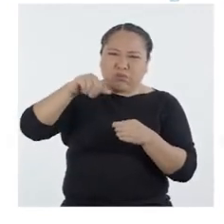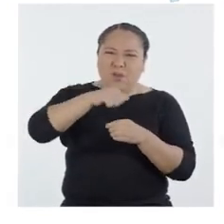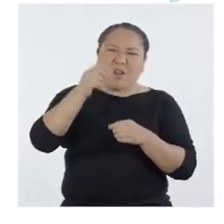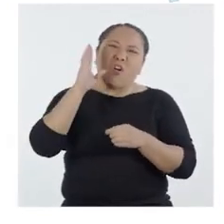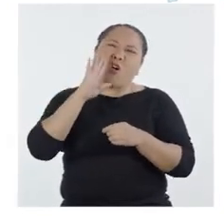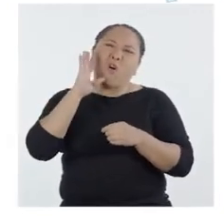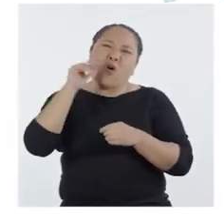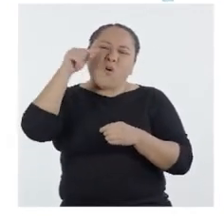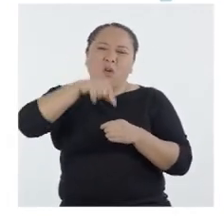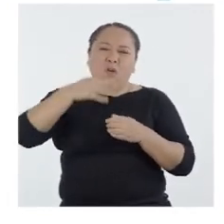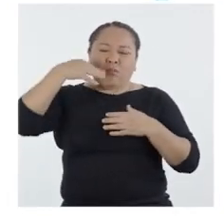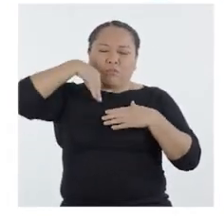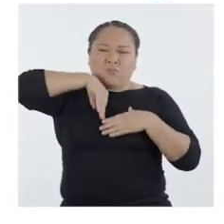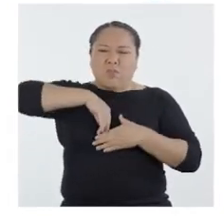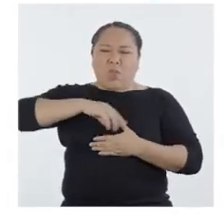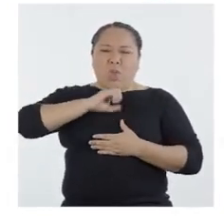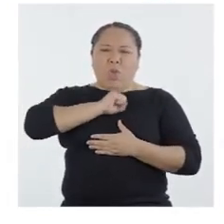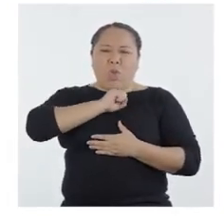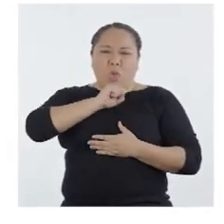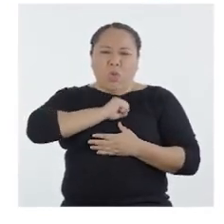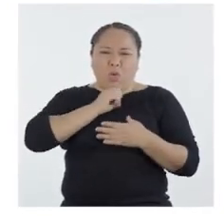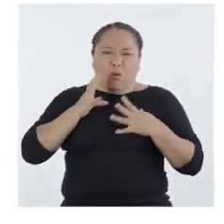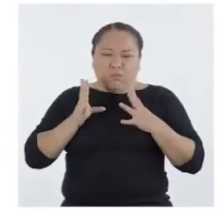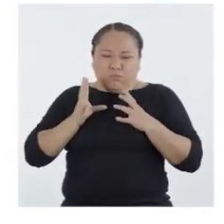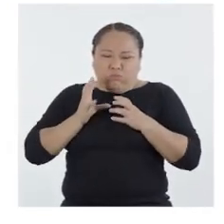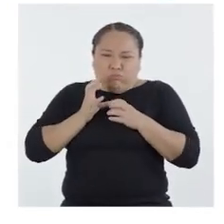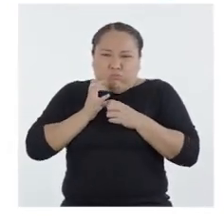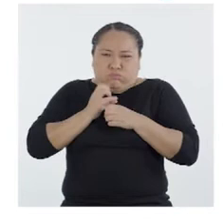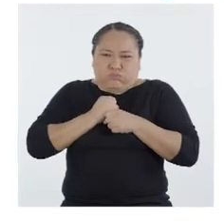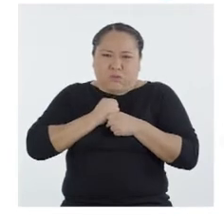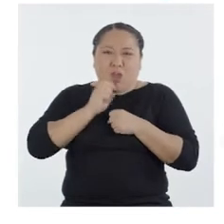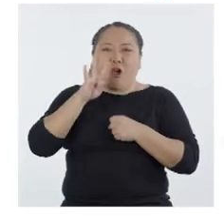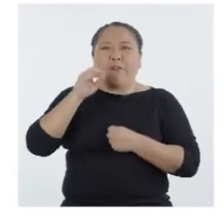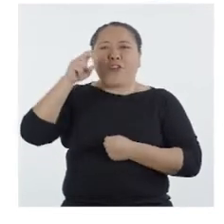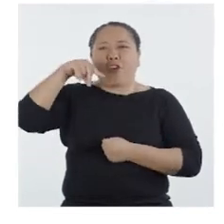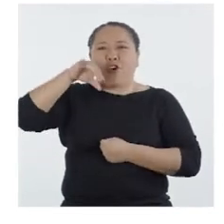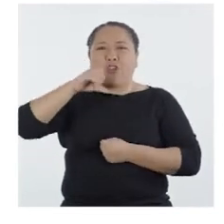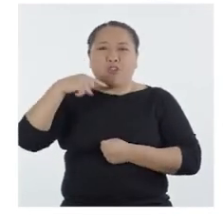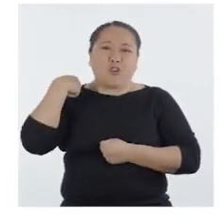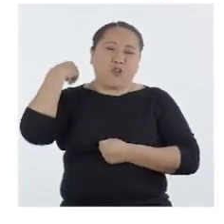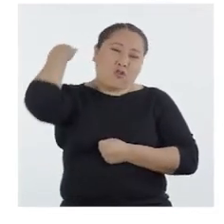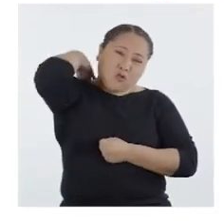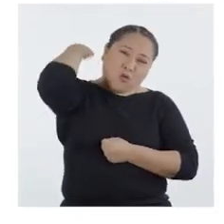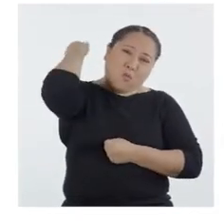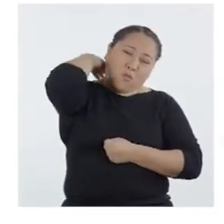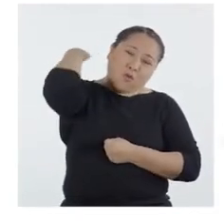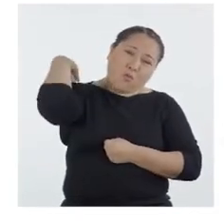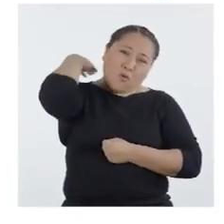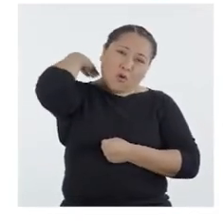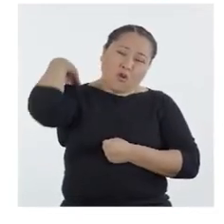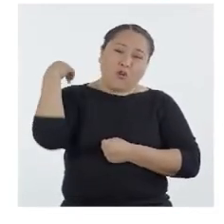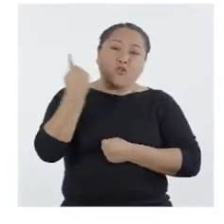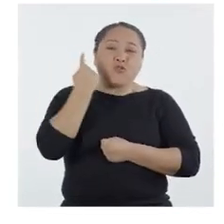otros contaminantes que terminan inflamando las vías respiratorias, los bronquios y los pulmones. Y no solo afectan el sistema